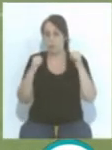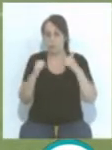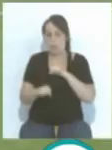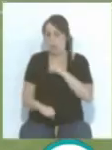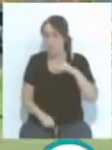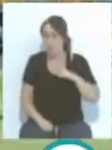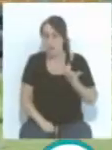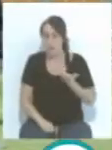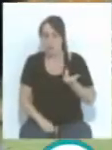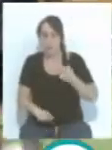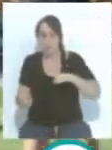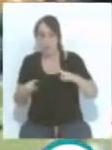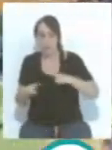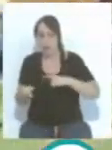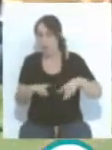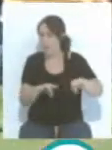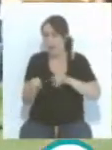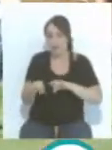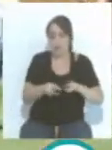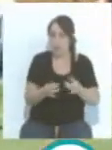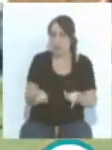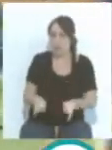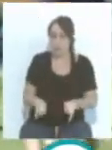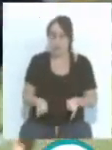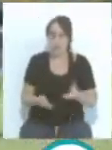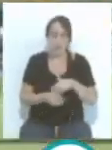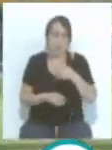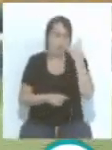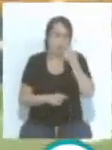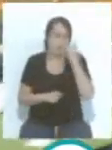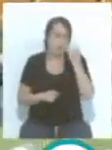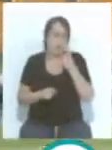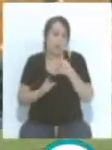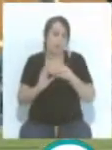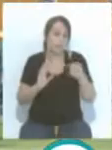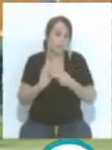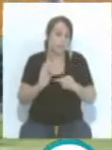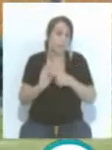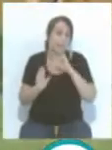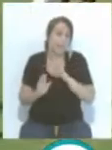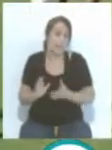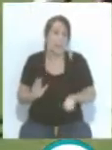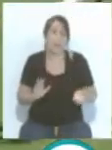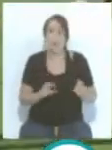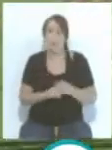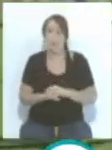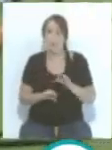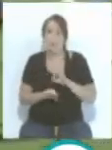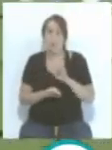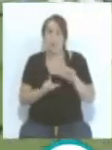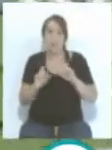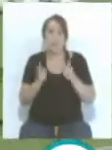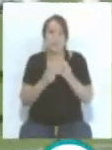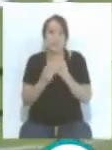precisamente al entrenador para intentar pensar en descarte y en pensar en necesidades del equipo.